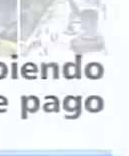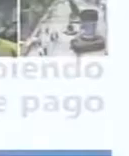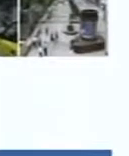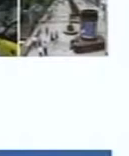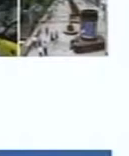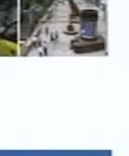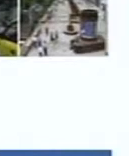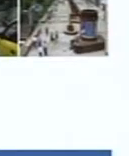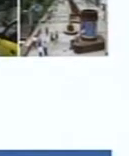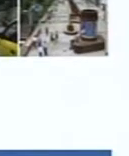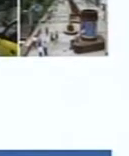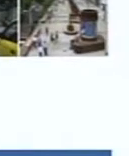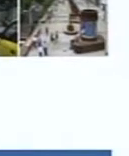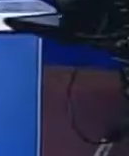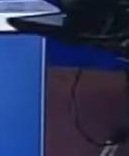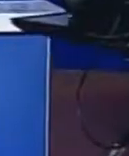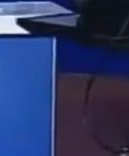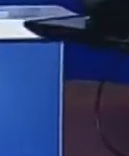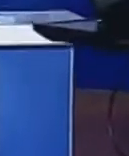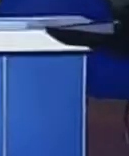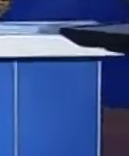porque en Cali, hoy sí paga pagar.